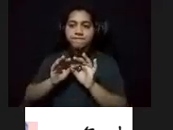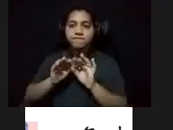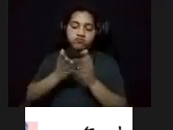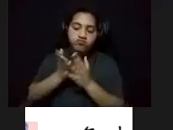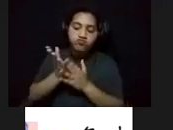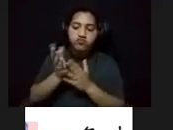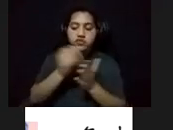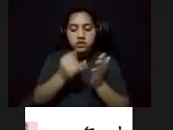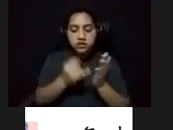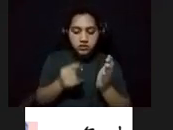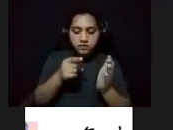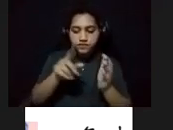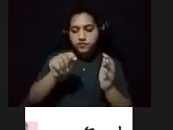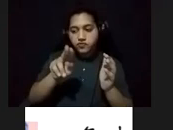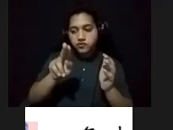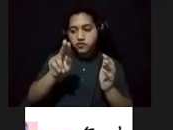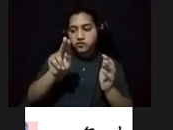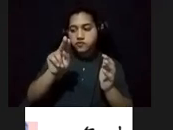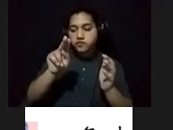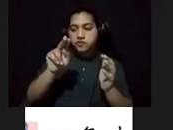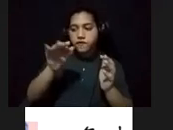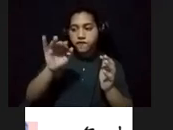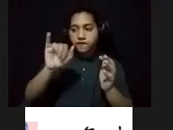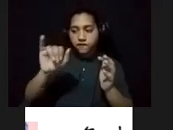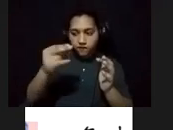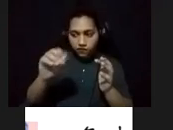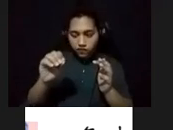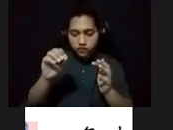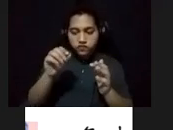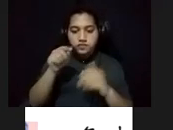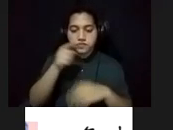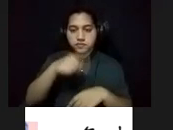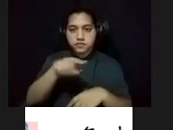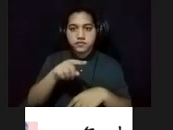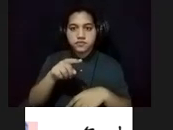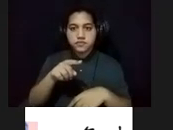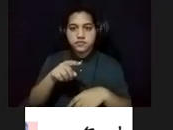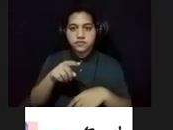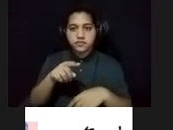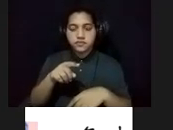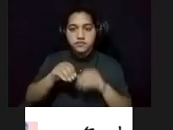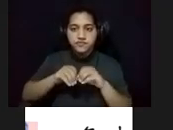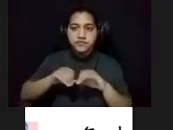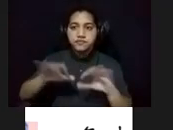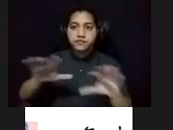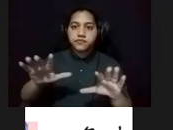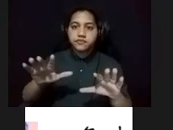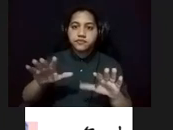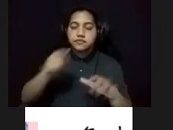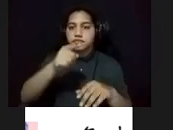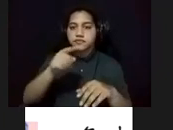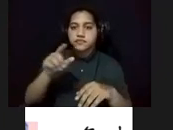Tufiño y otros artistas de su generación, se le da gran difusión al cartel en el arte